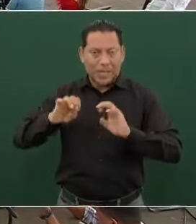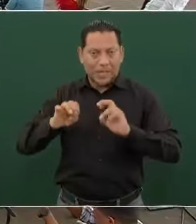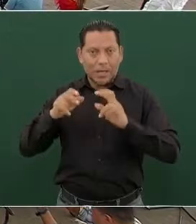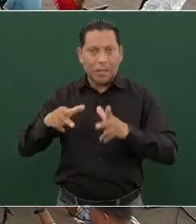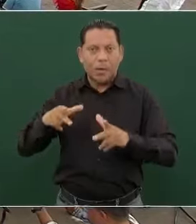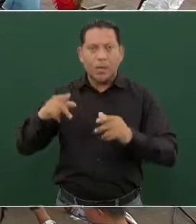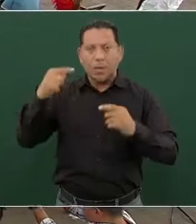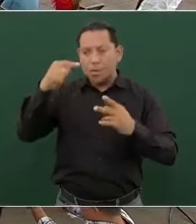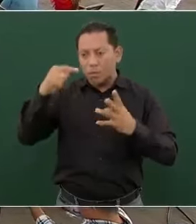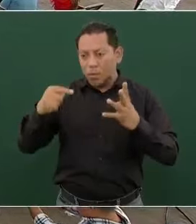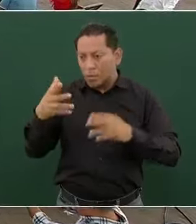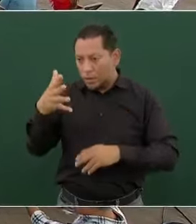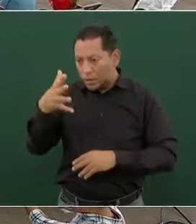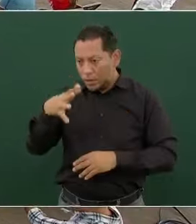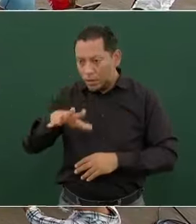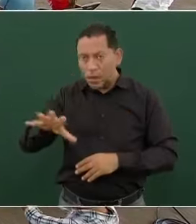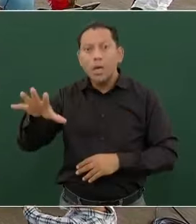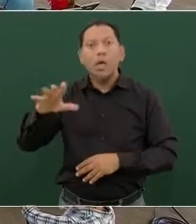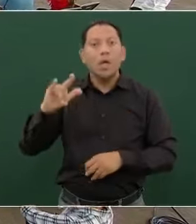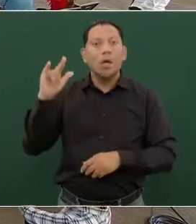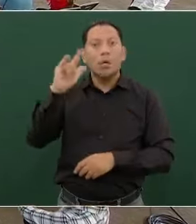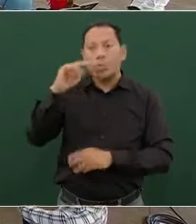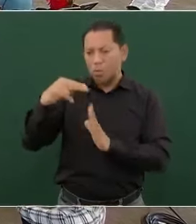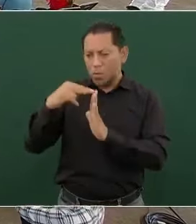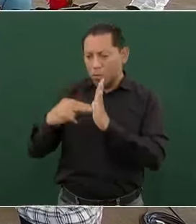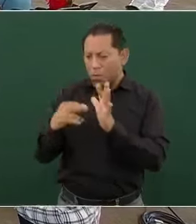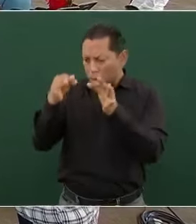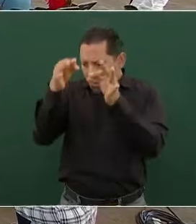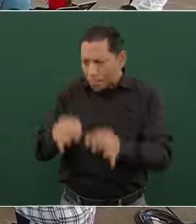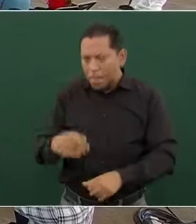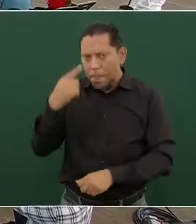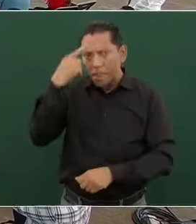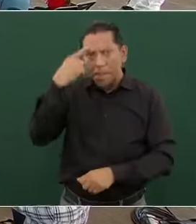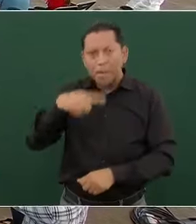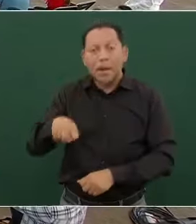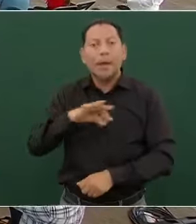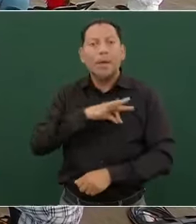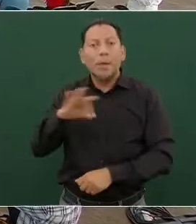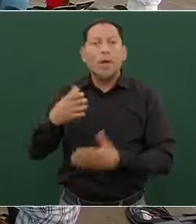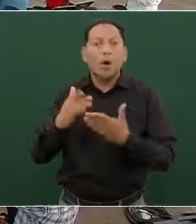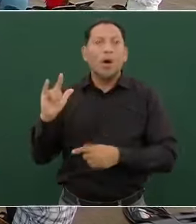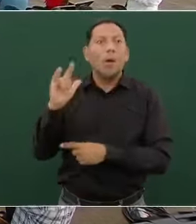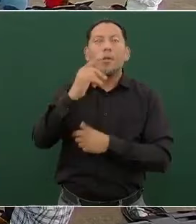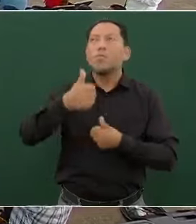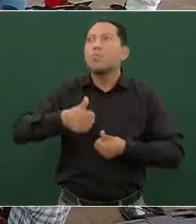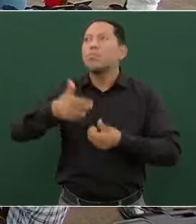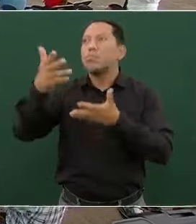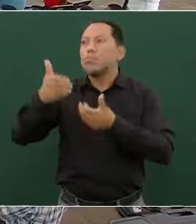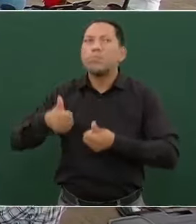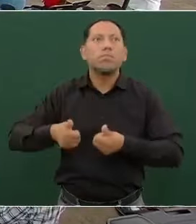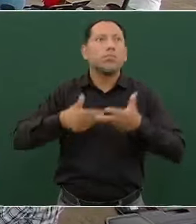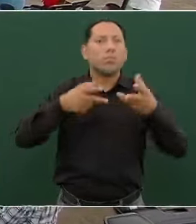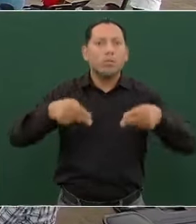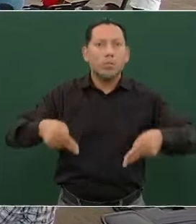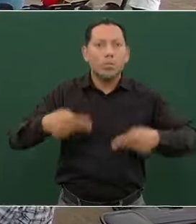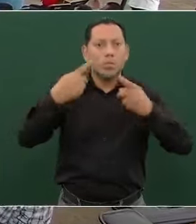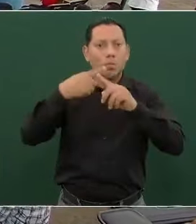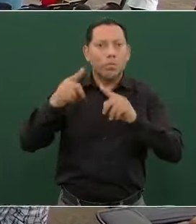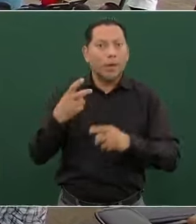los 10 aeropuertos con infraestructura normativa para atender operaciones de carga. Con esta infraestructura